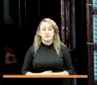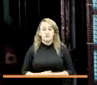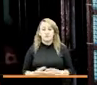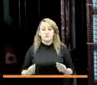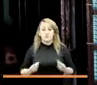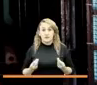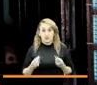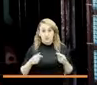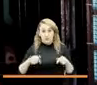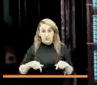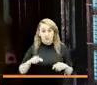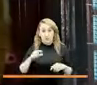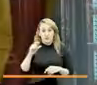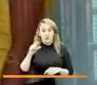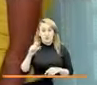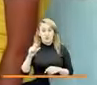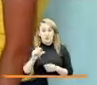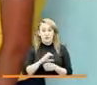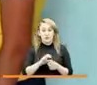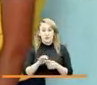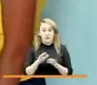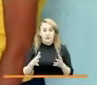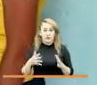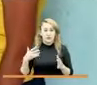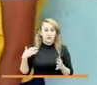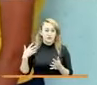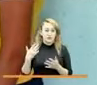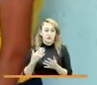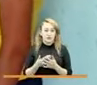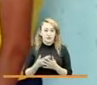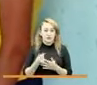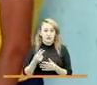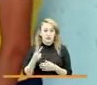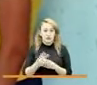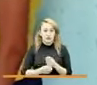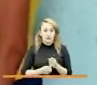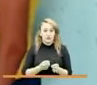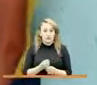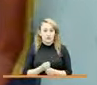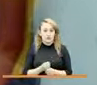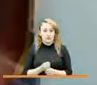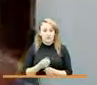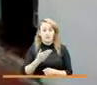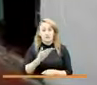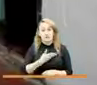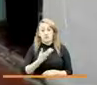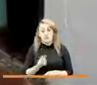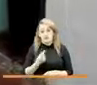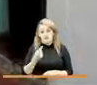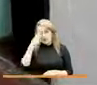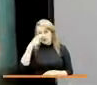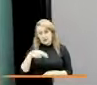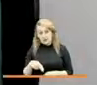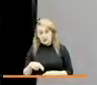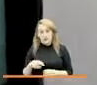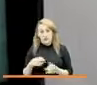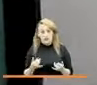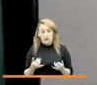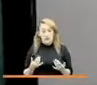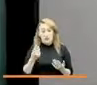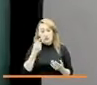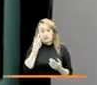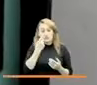en la ciudad de Cúcuta hace aproximadamente unos 12 años, madre soltera, estoy en el momento en busca de